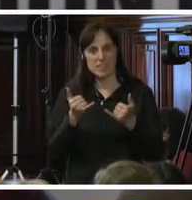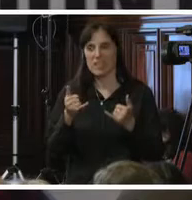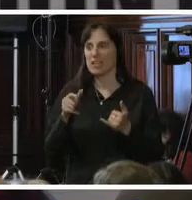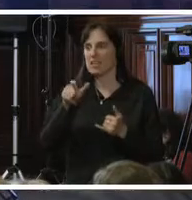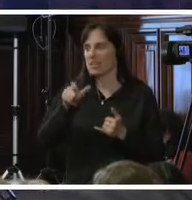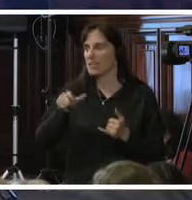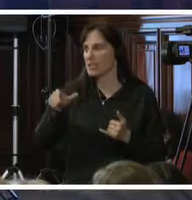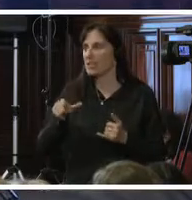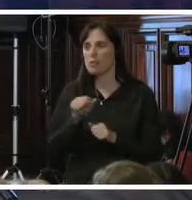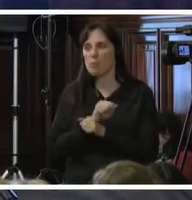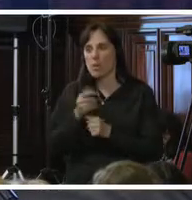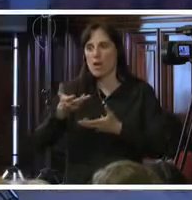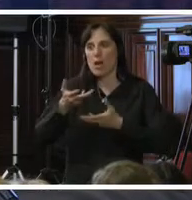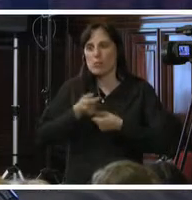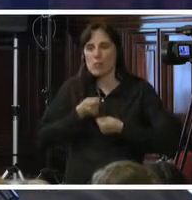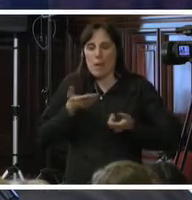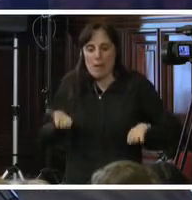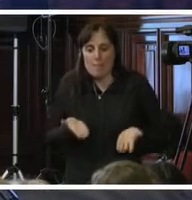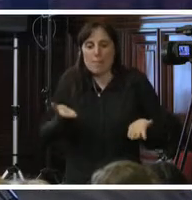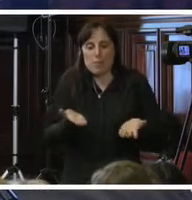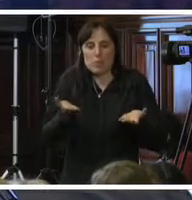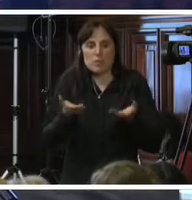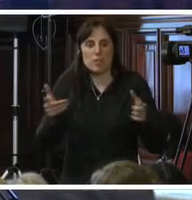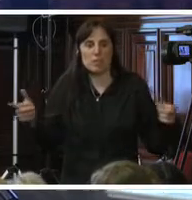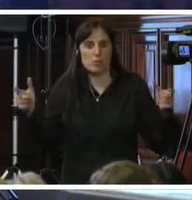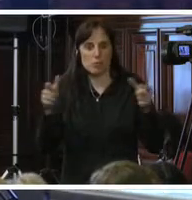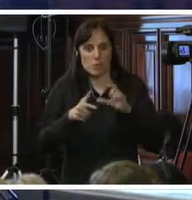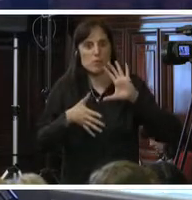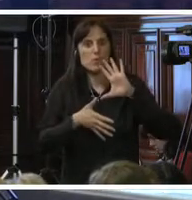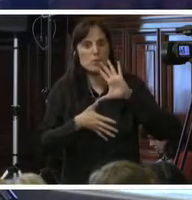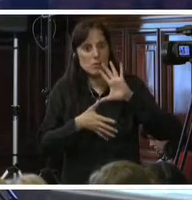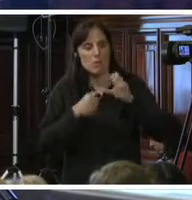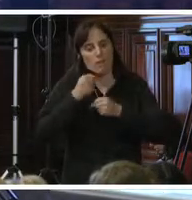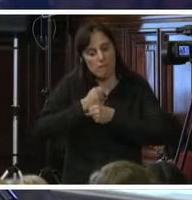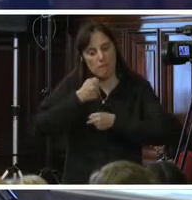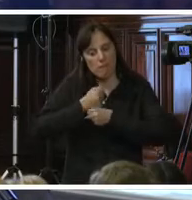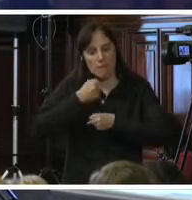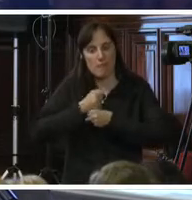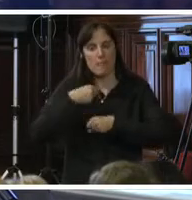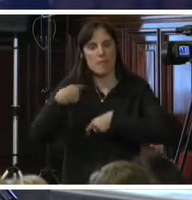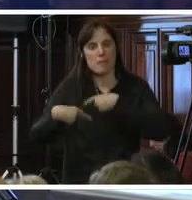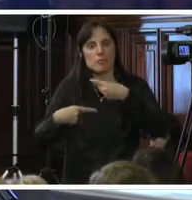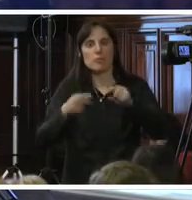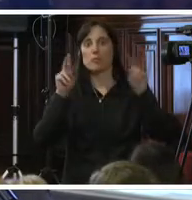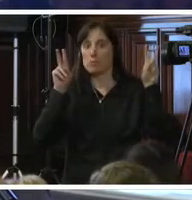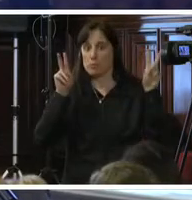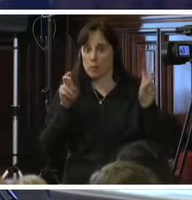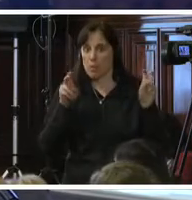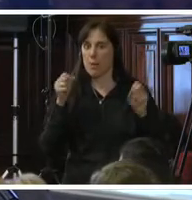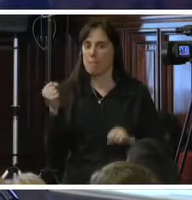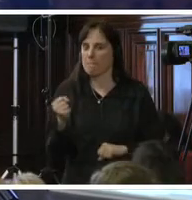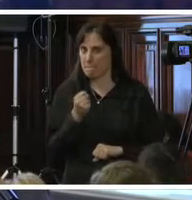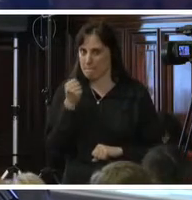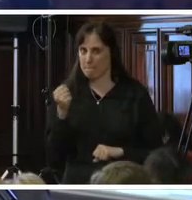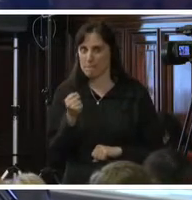que ustedes ayudan a impulsar y a empujar a la Comisión Interamericana a trabajar cada vez más en una temática que es tan fundamental